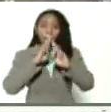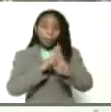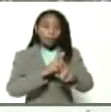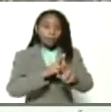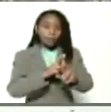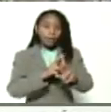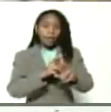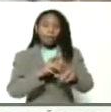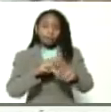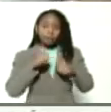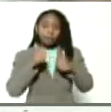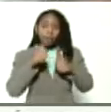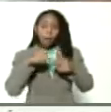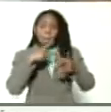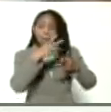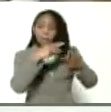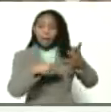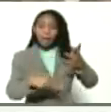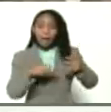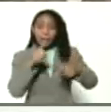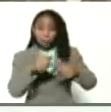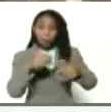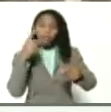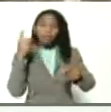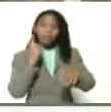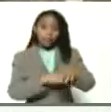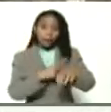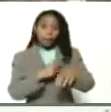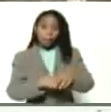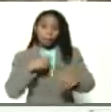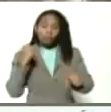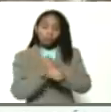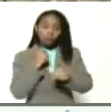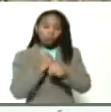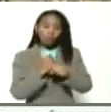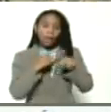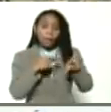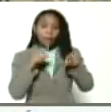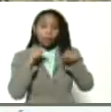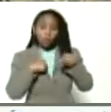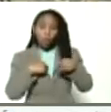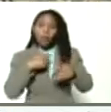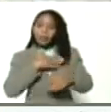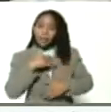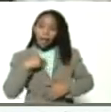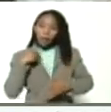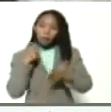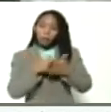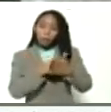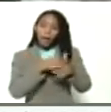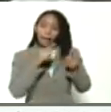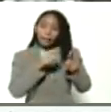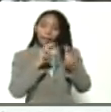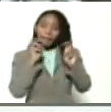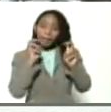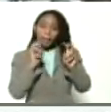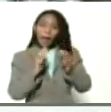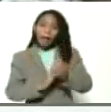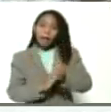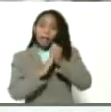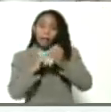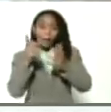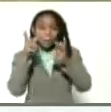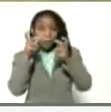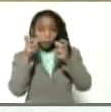de producto entonces ha costado tiempo quiero insistir en este tema compañeros líderes, lideresas que me